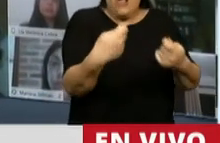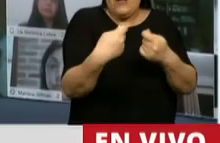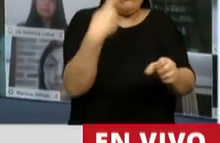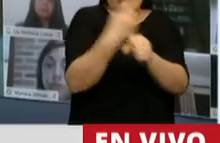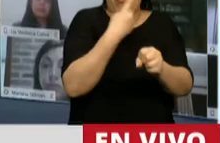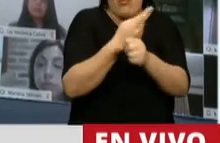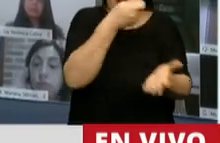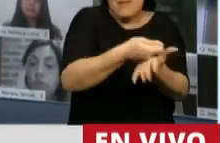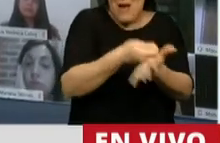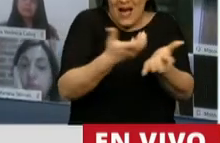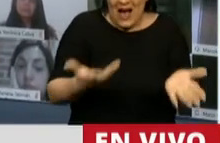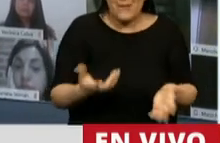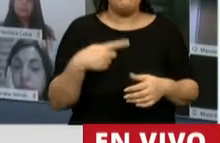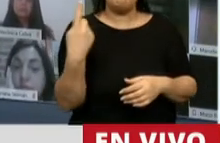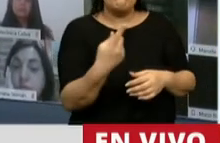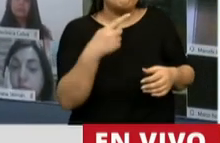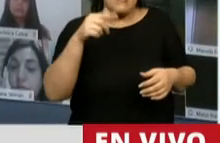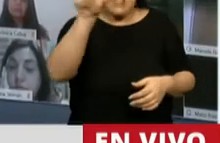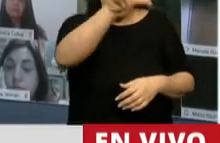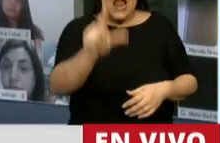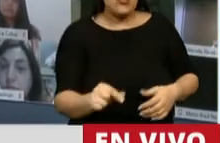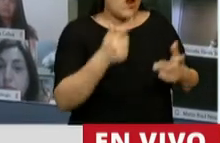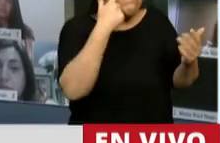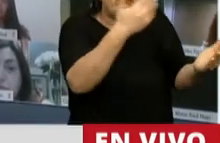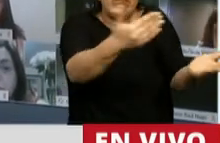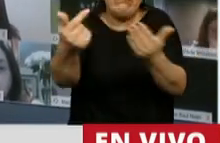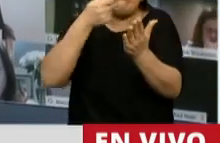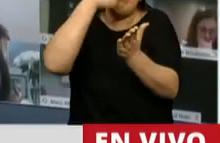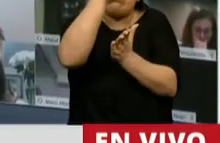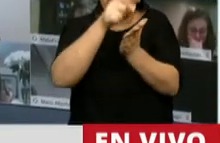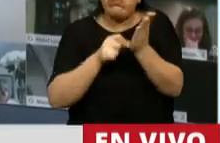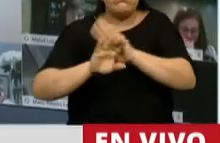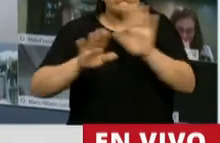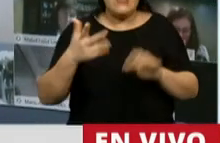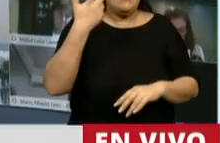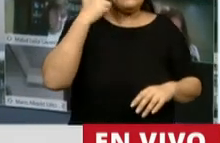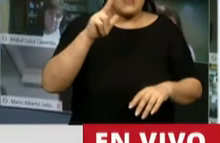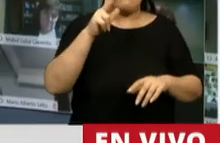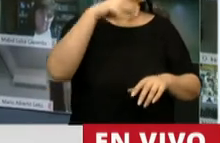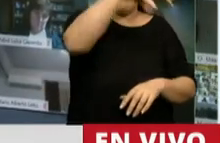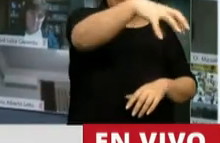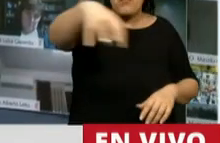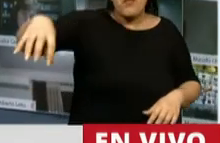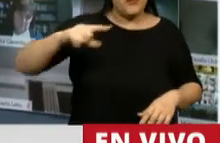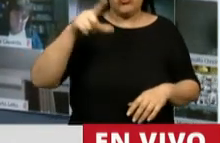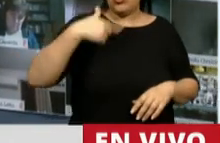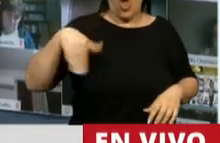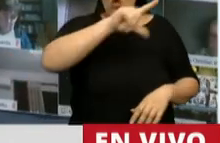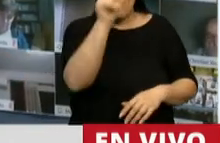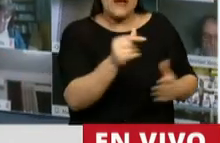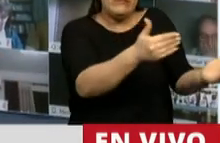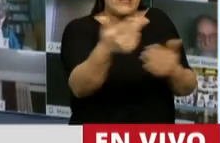Mire, Presidente, del relevamiento nacional al que pudimos acceder, de más de 3.000 instituciones relevadas en todo el país,